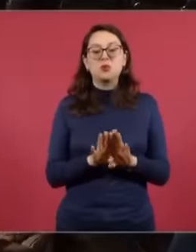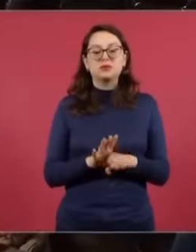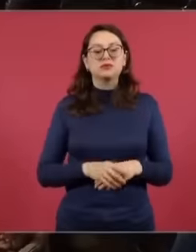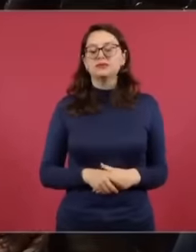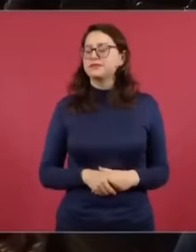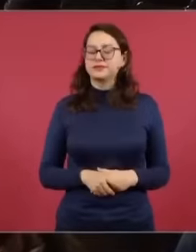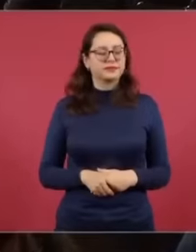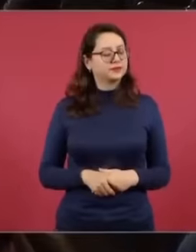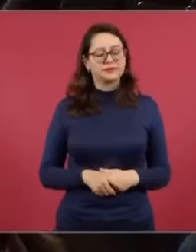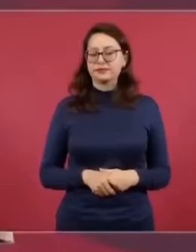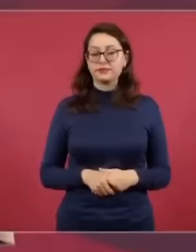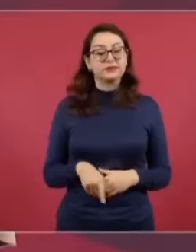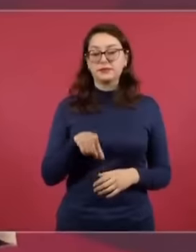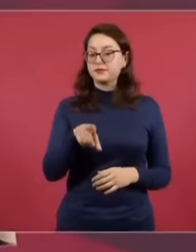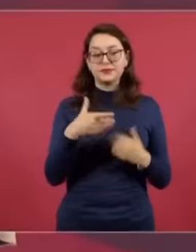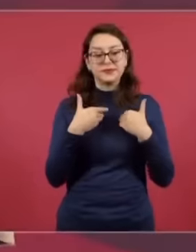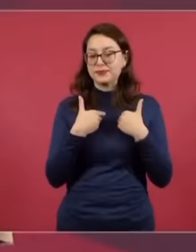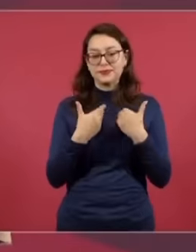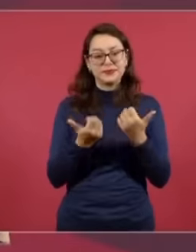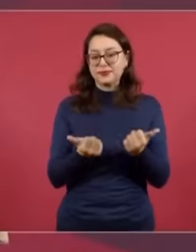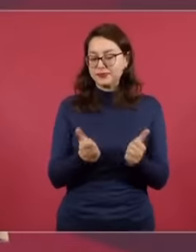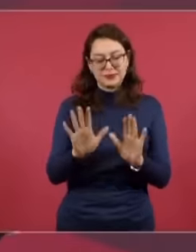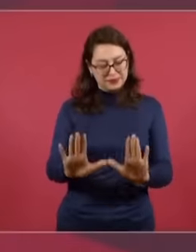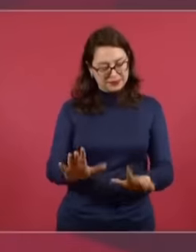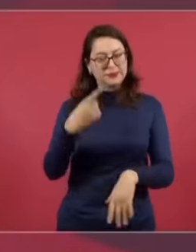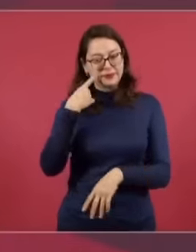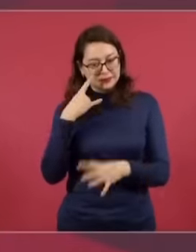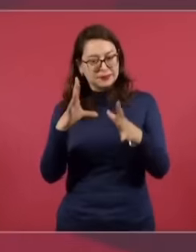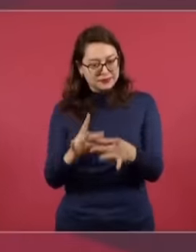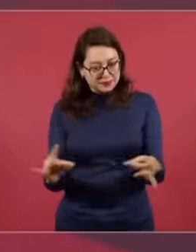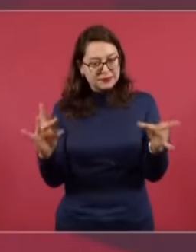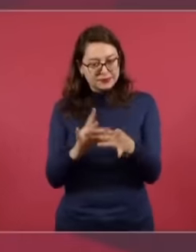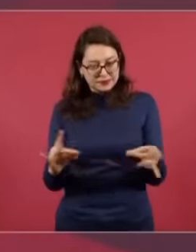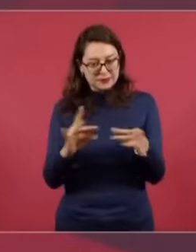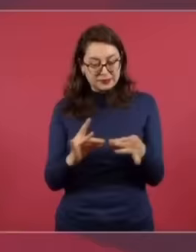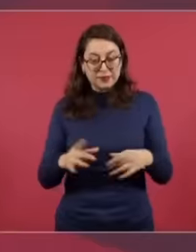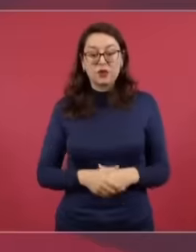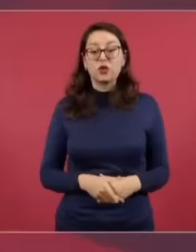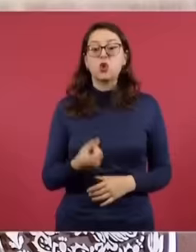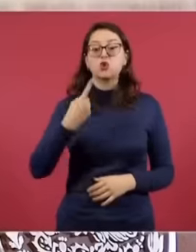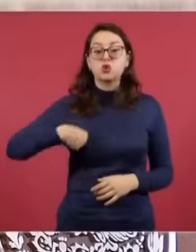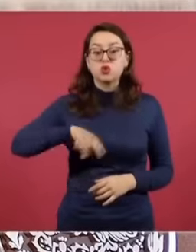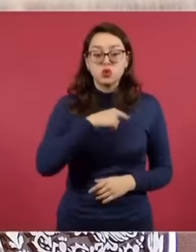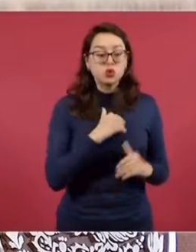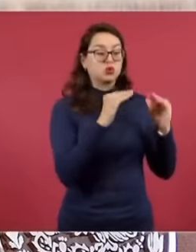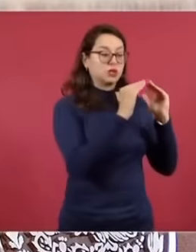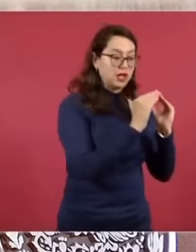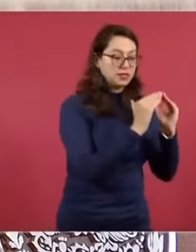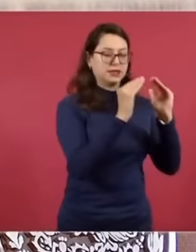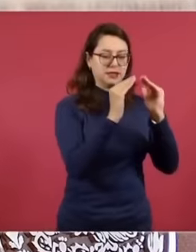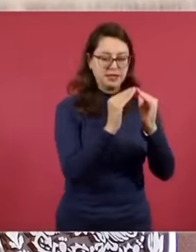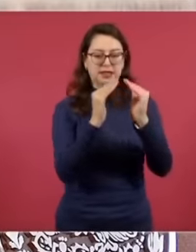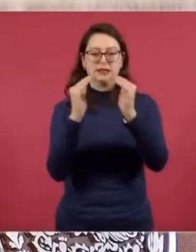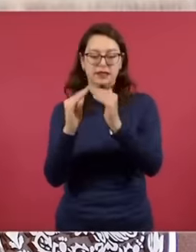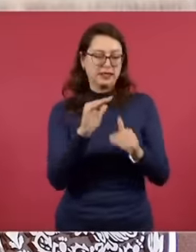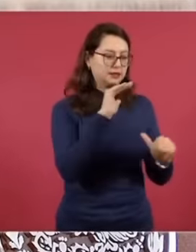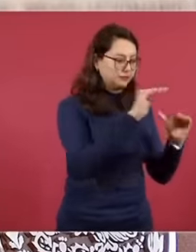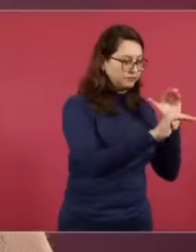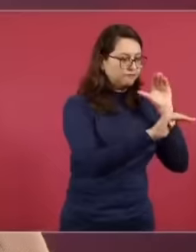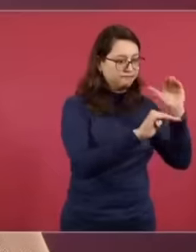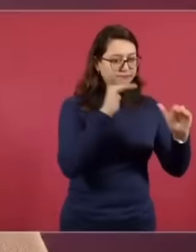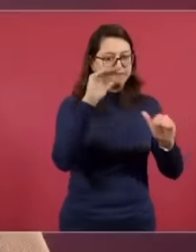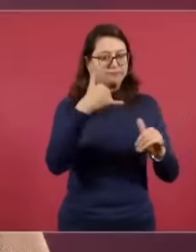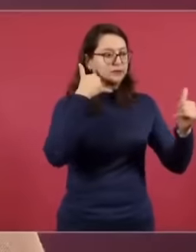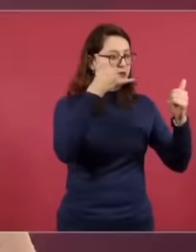legalmente u oficialmente, es decir, lo que se planteó es que con el trabajo que se hizo casa por casa, con llamadas, con el cruce de millones de datos,